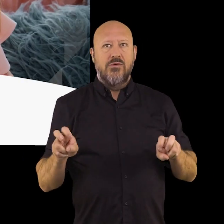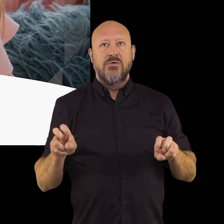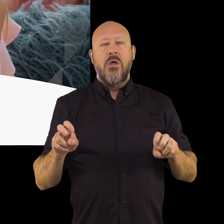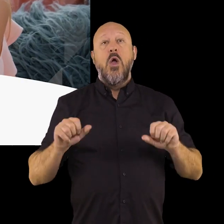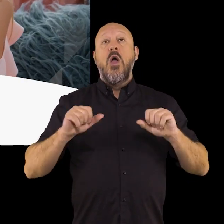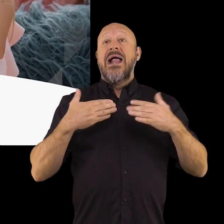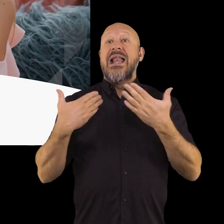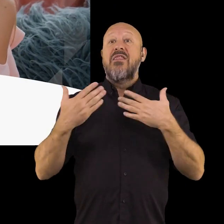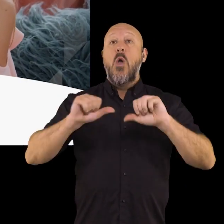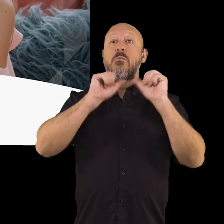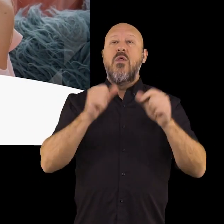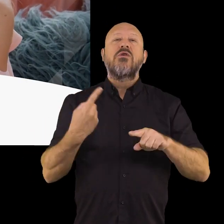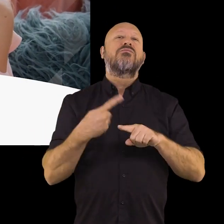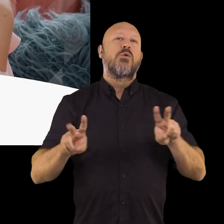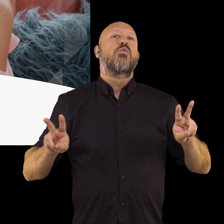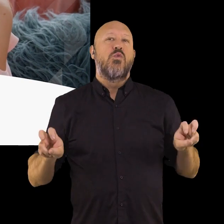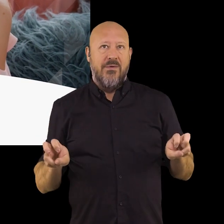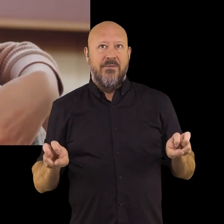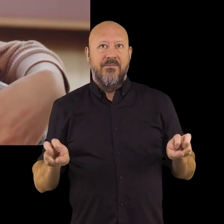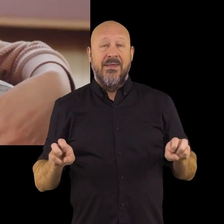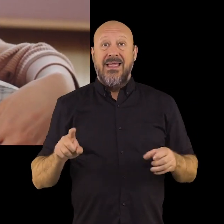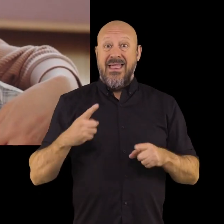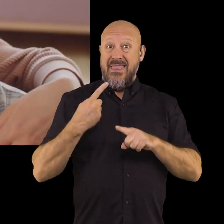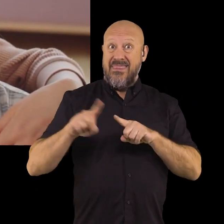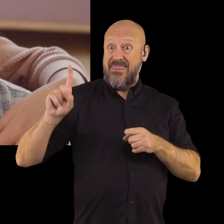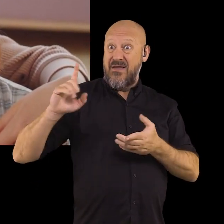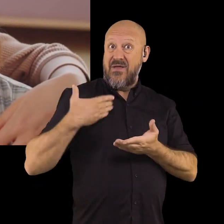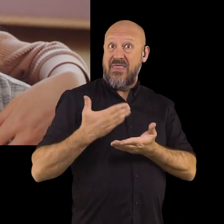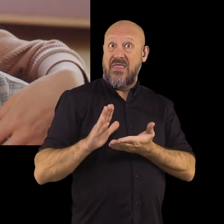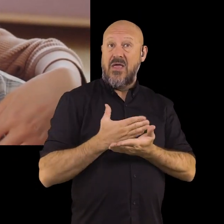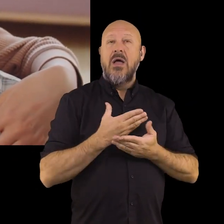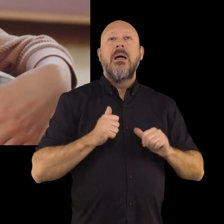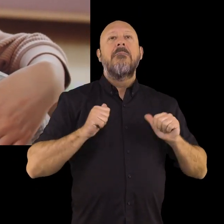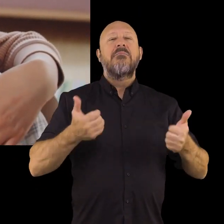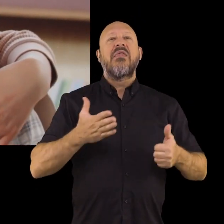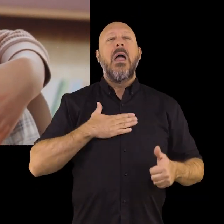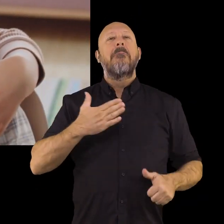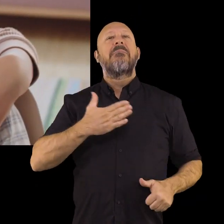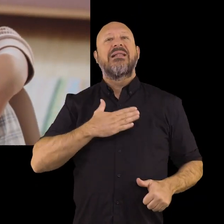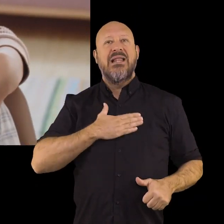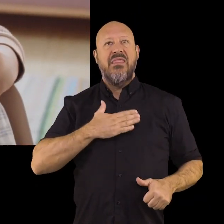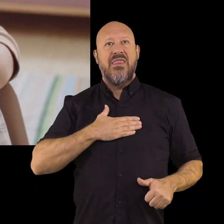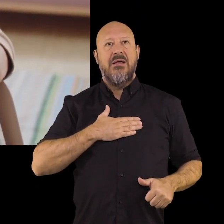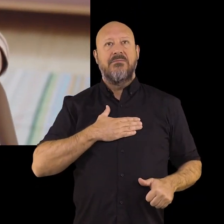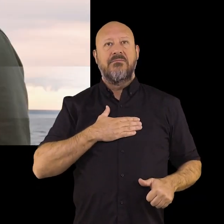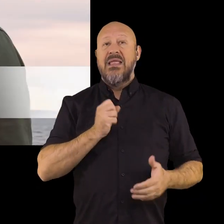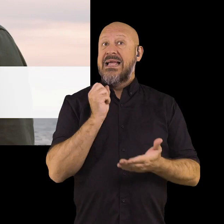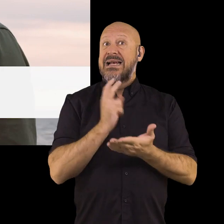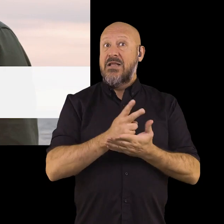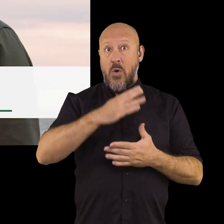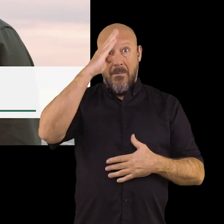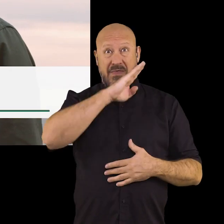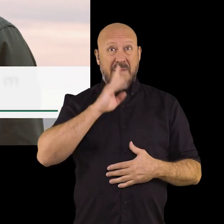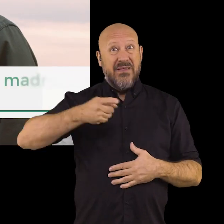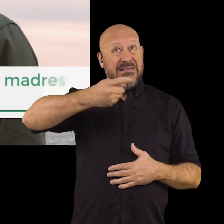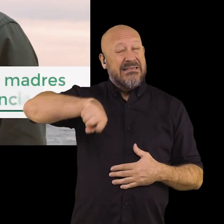parentales y nuevos modelos de relación. La diferenciación se hace desde la pertenencia. El